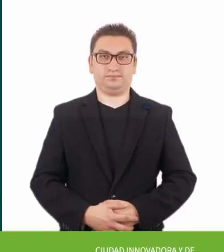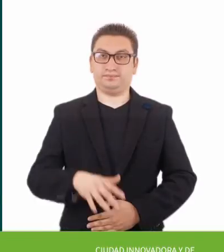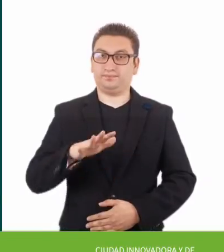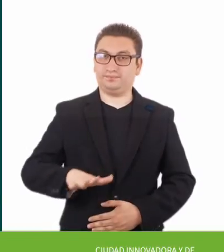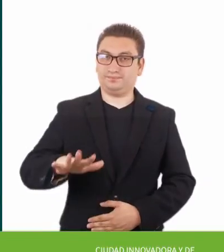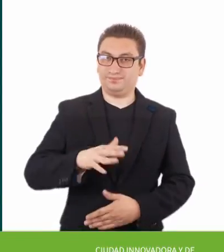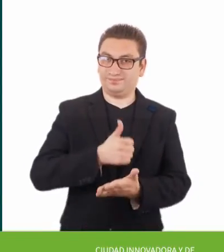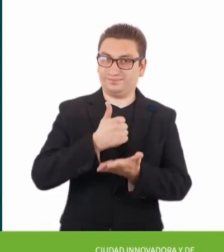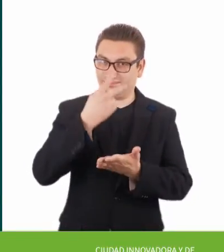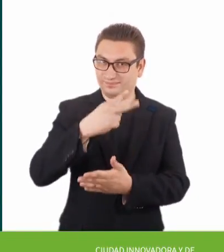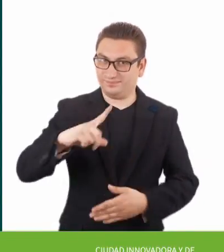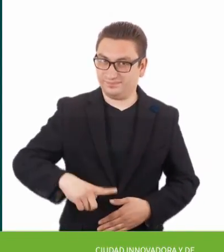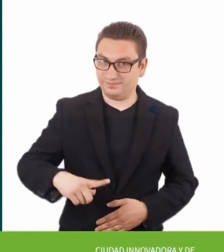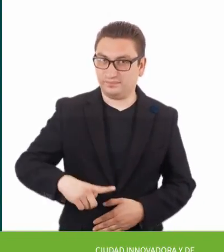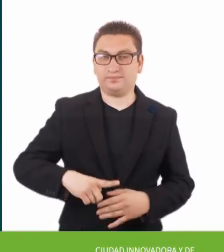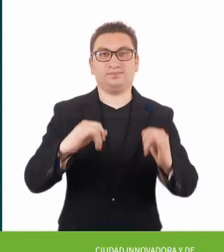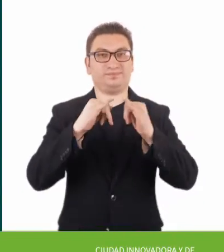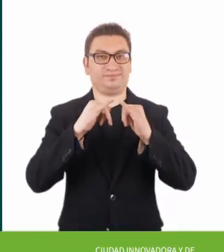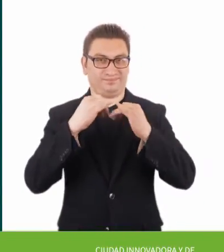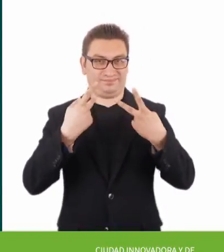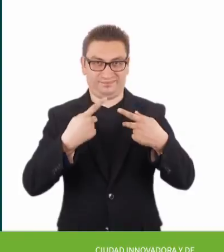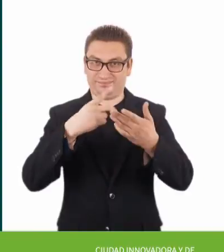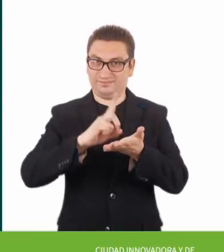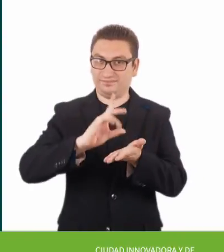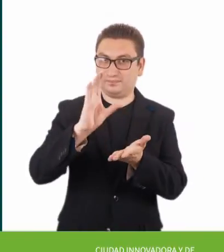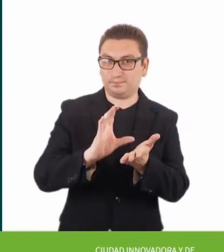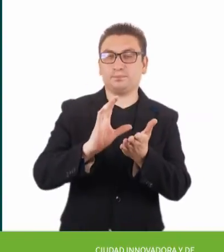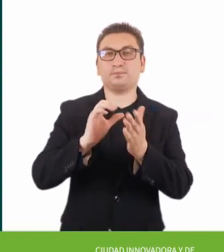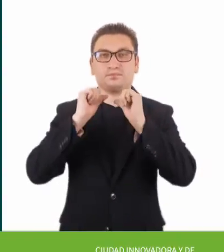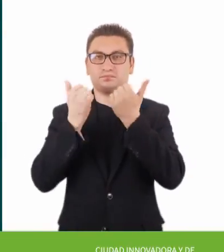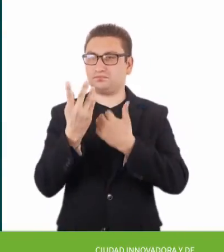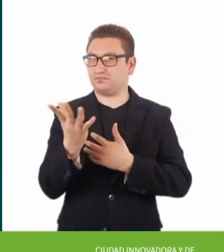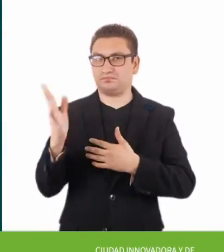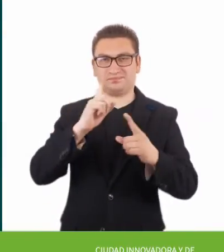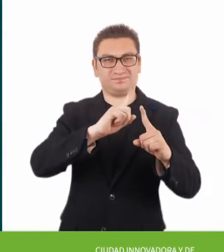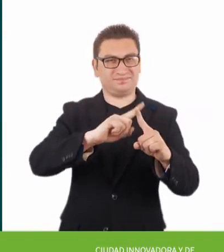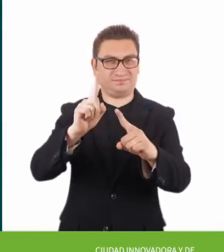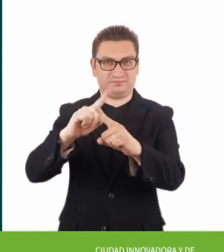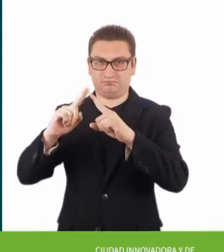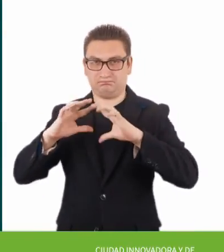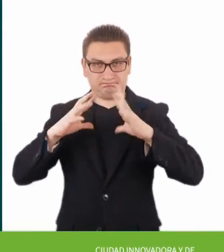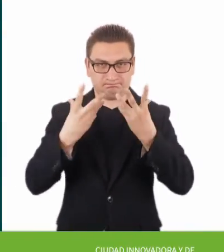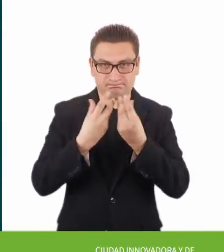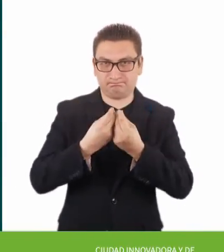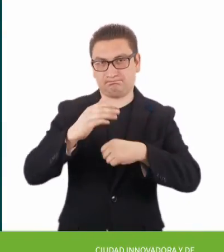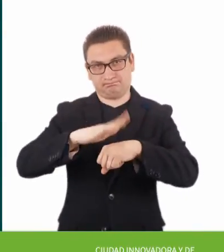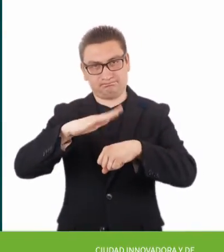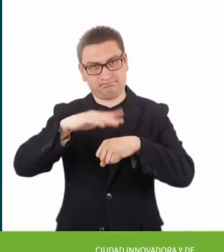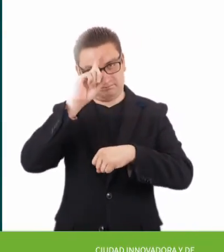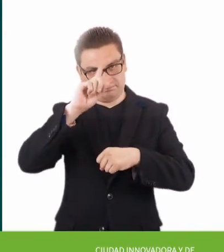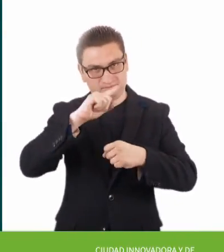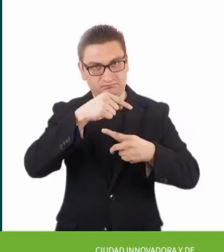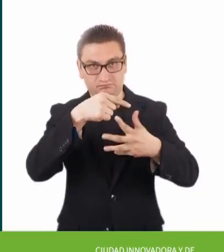El Gobierno de la Ciudad de México, el Instituto de las Personas con Discapacidad y diferentes organizaciones de la sociedad civil